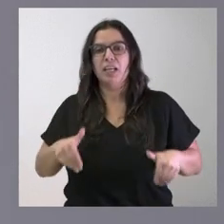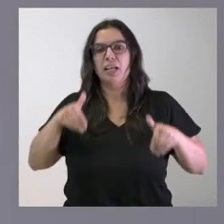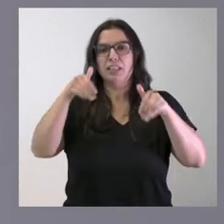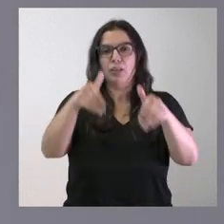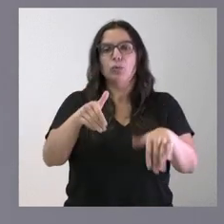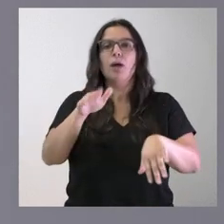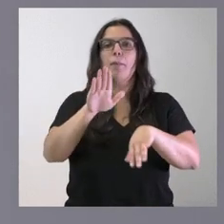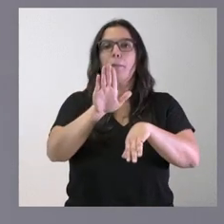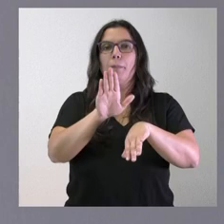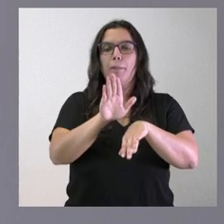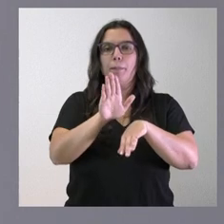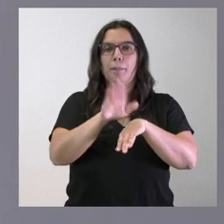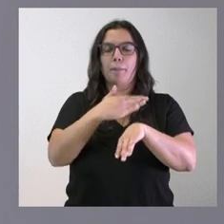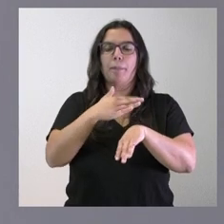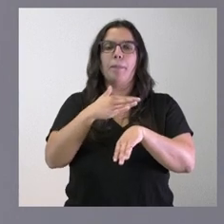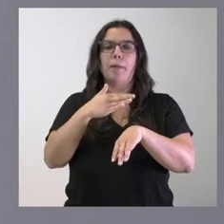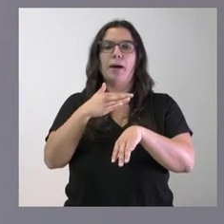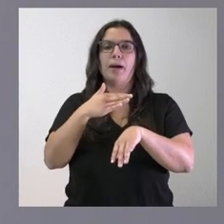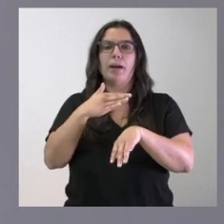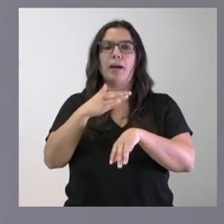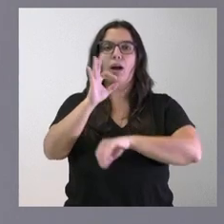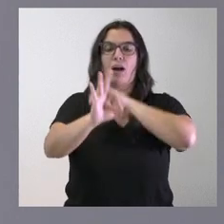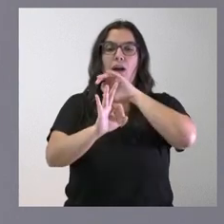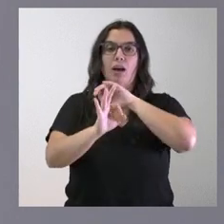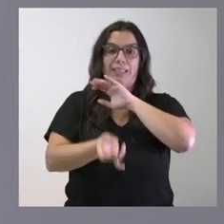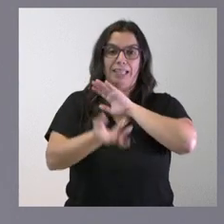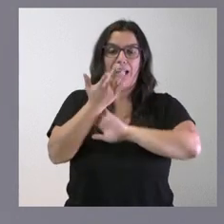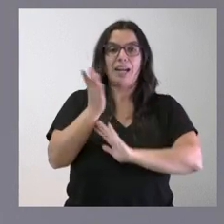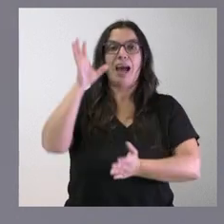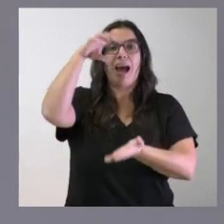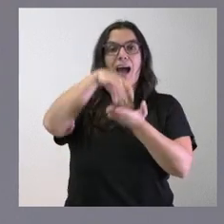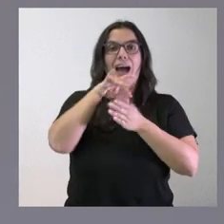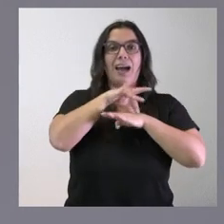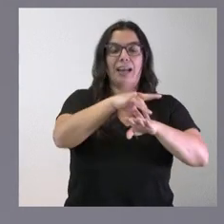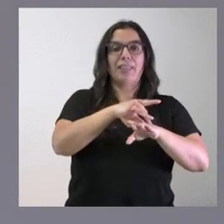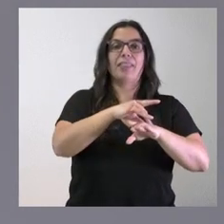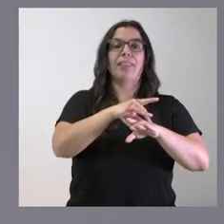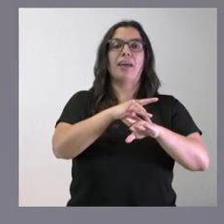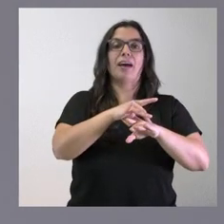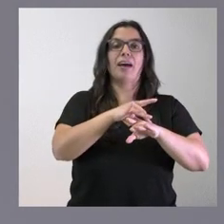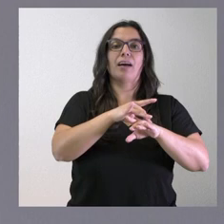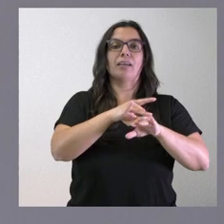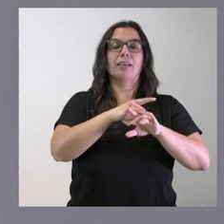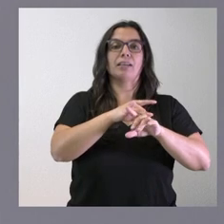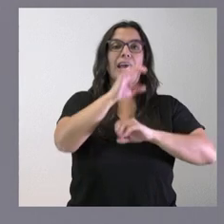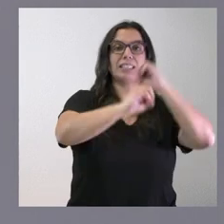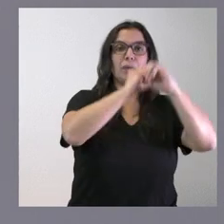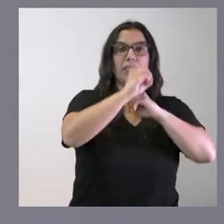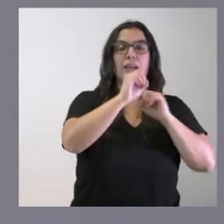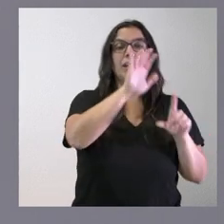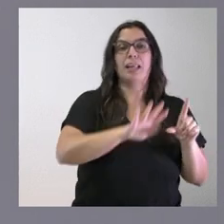encoger las candidaturas a la Agencia Espacial Española y a la Agencia Española de Inteligencia Artificial.